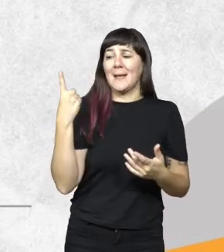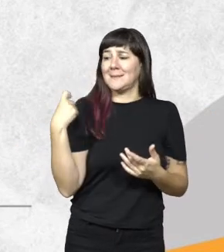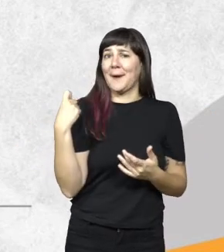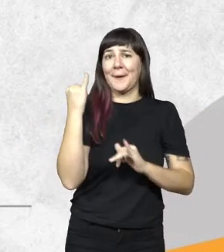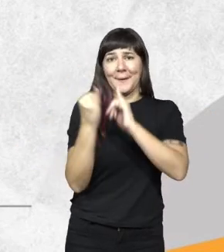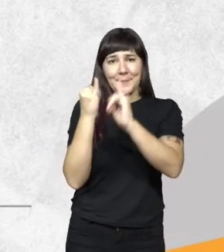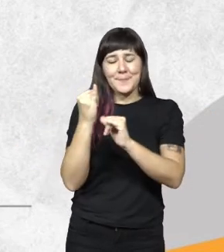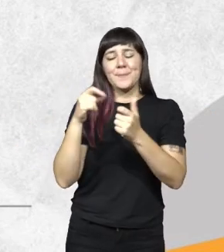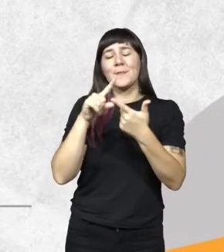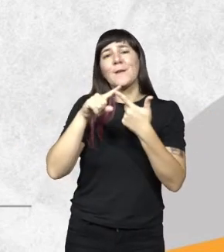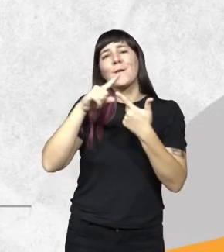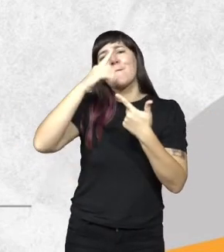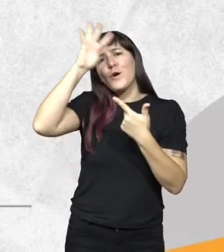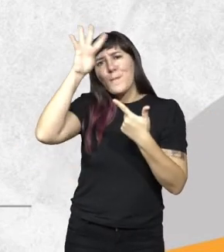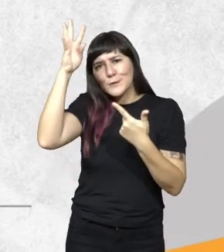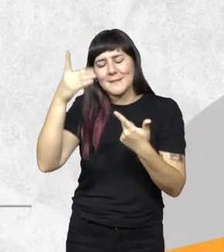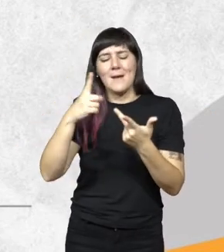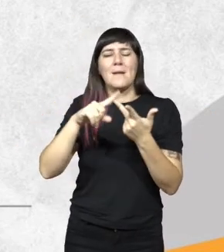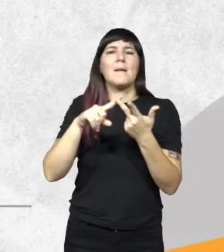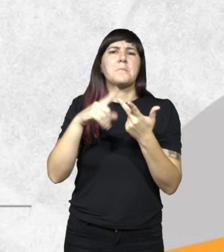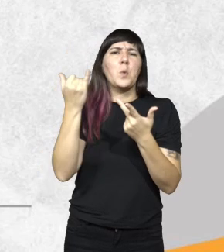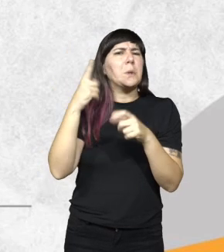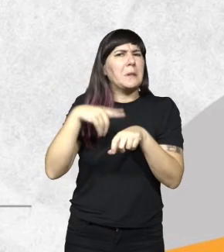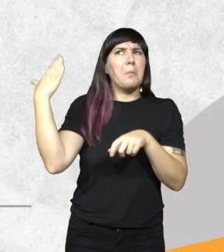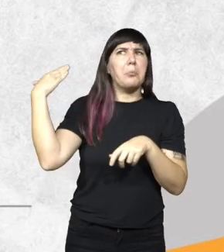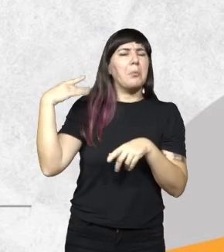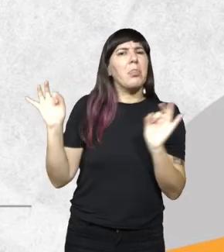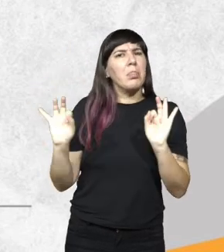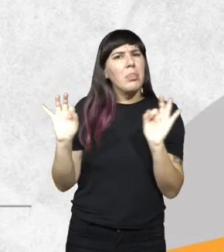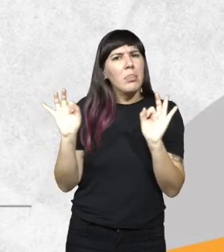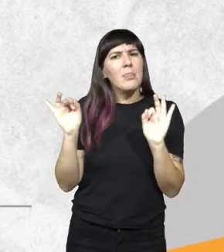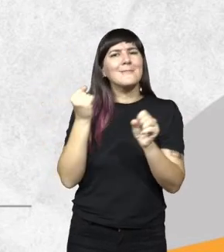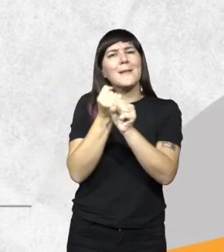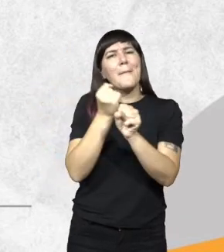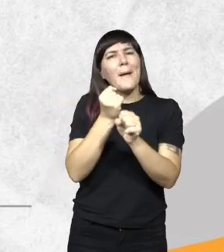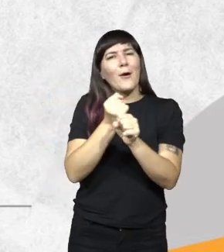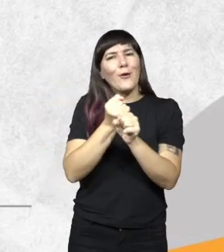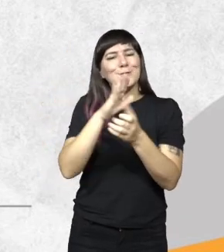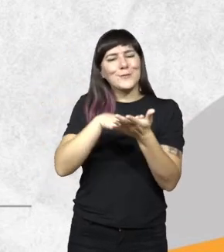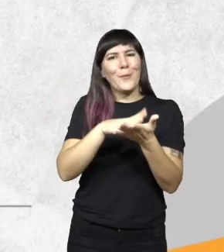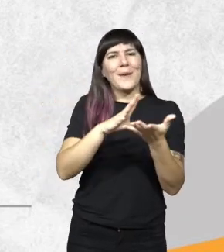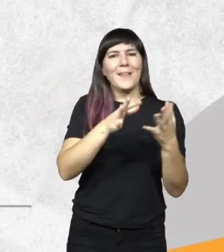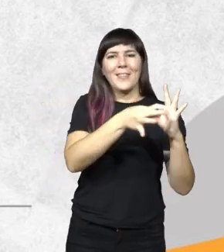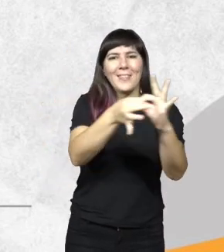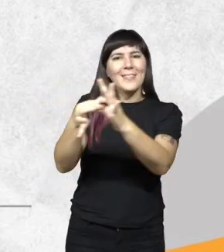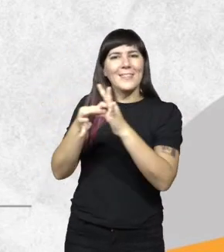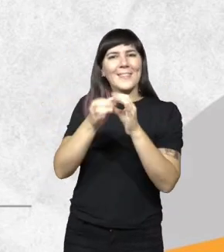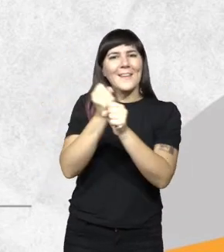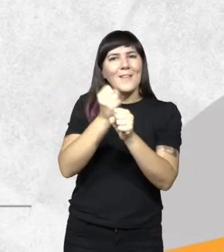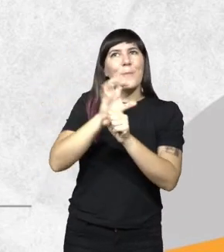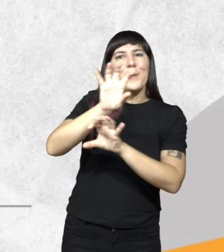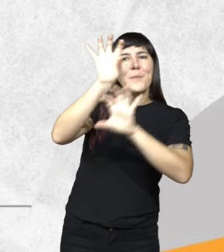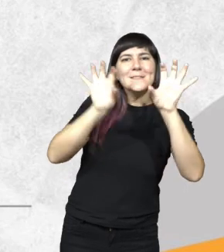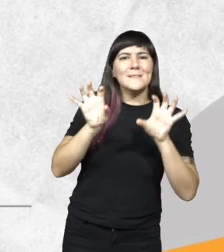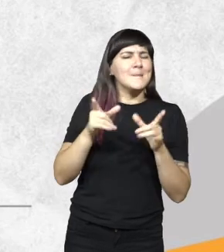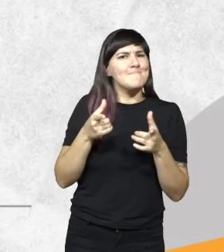Formosa también donde hace bastante tiempo no se daba este trabajo de interacción y trabajo conjunto este trabajo